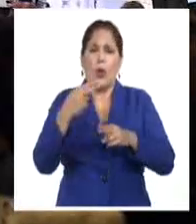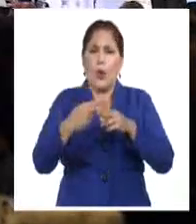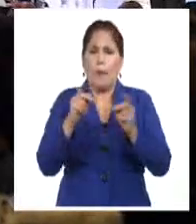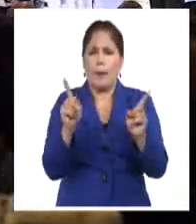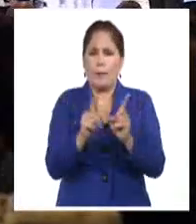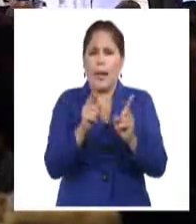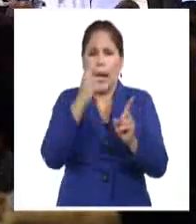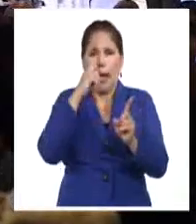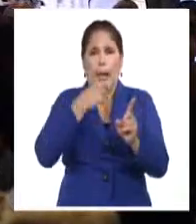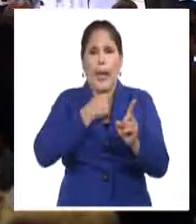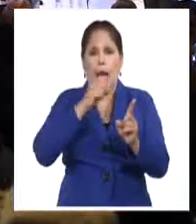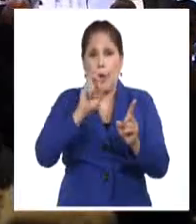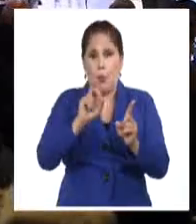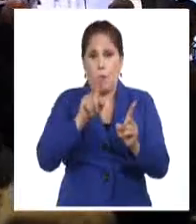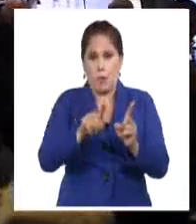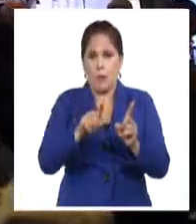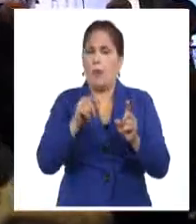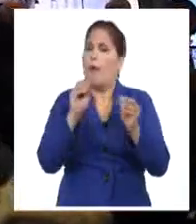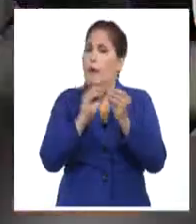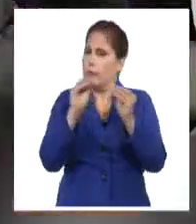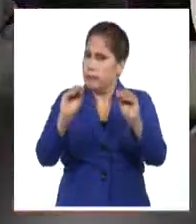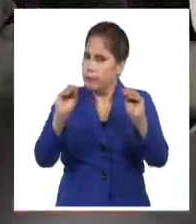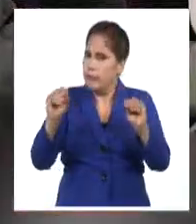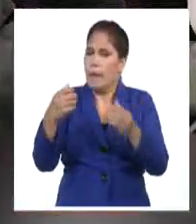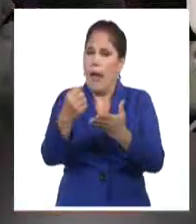y amigos que integran la campaña de solidaridad en Reino Unido.